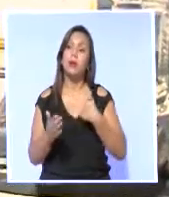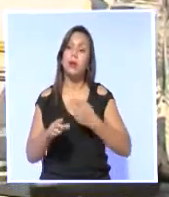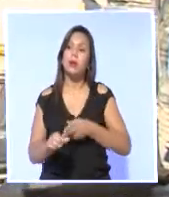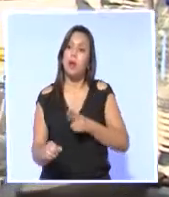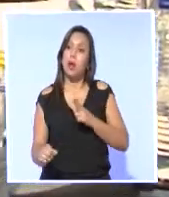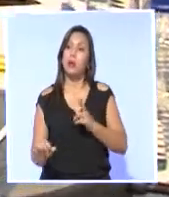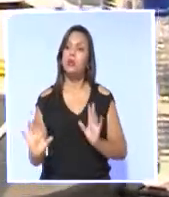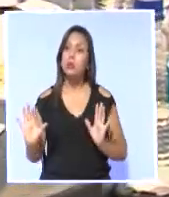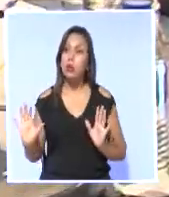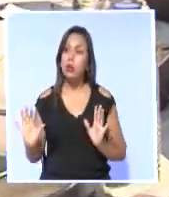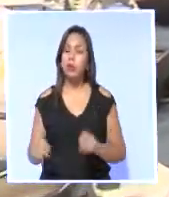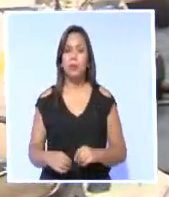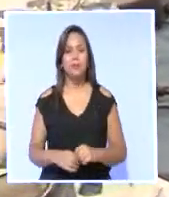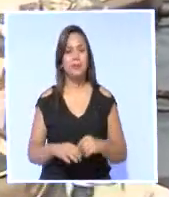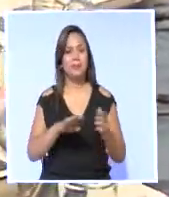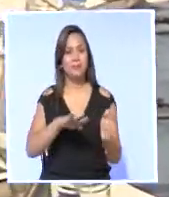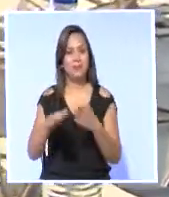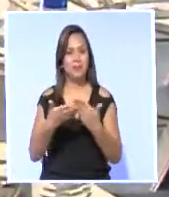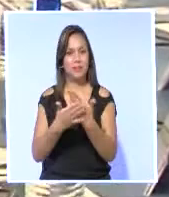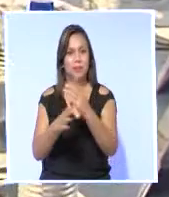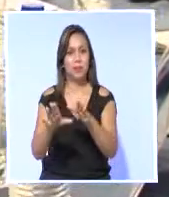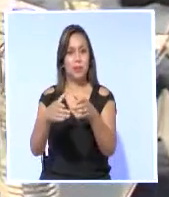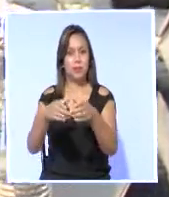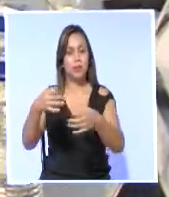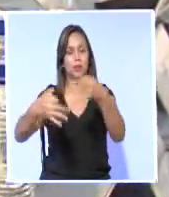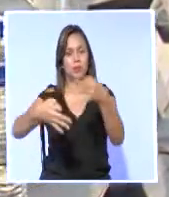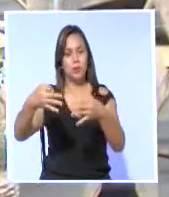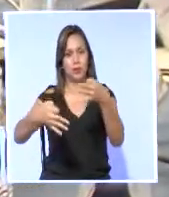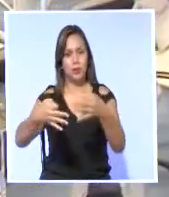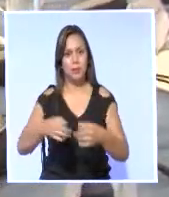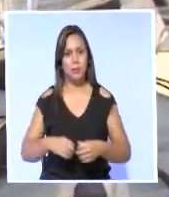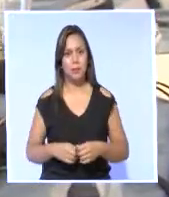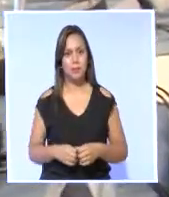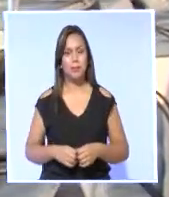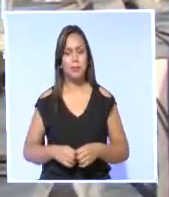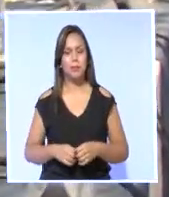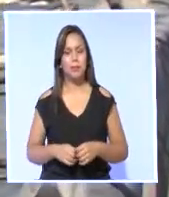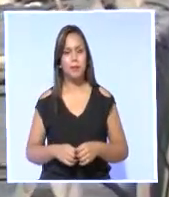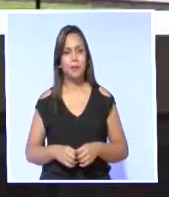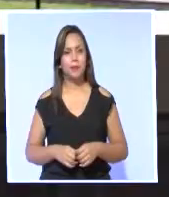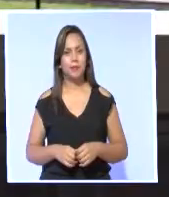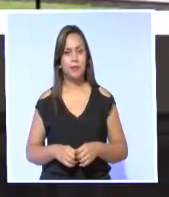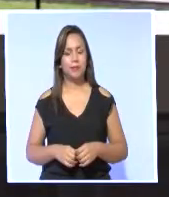momento no hay fecha para una nueva sesión de la Comisión de Justicia. Ricardo Bravo, TVL Noticias.